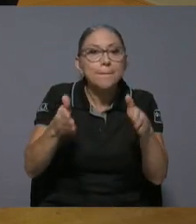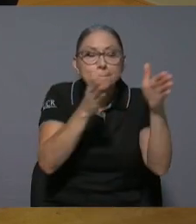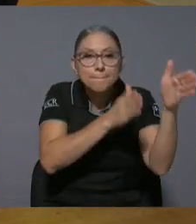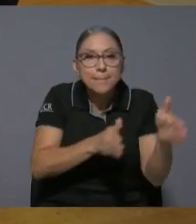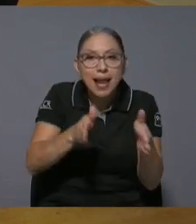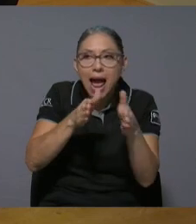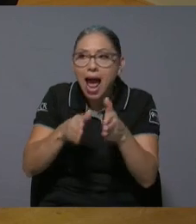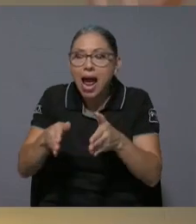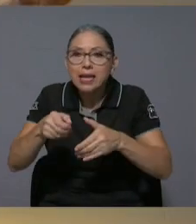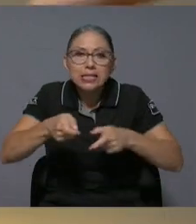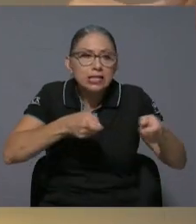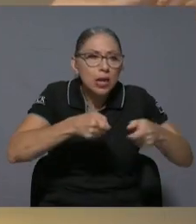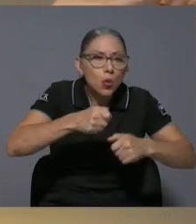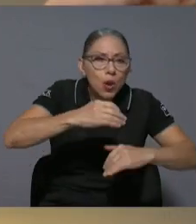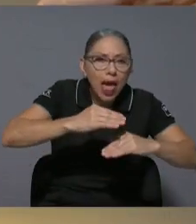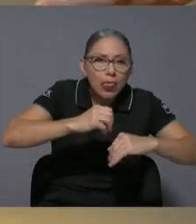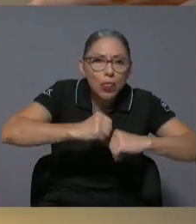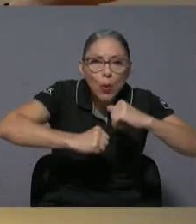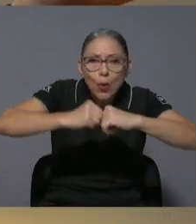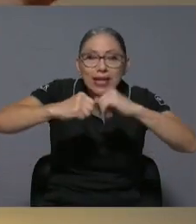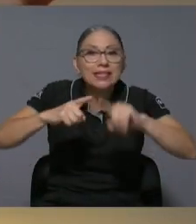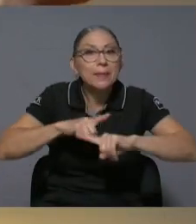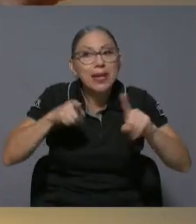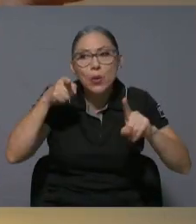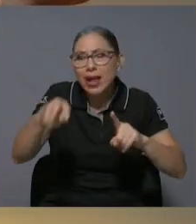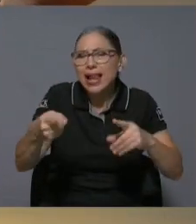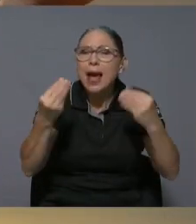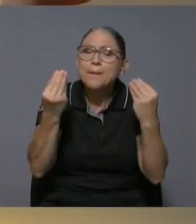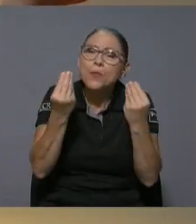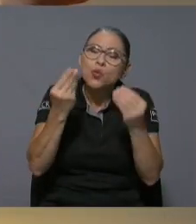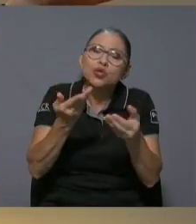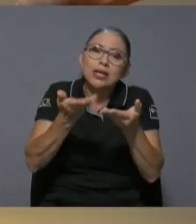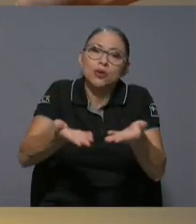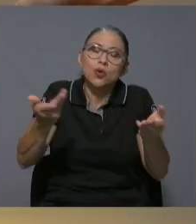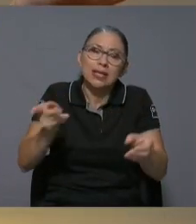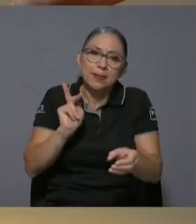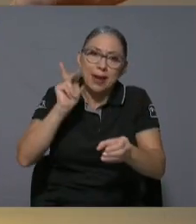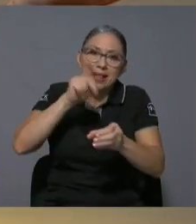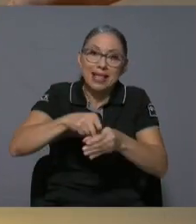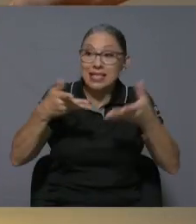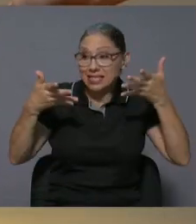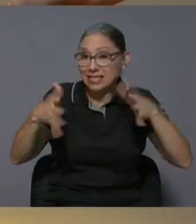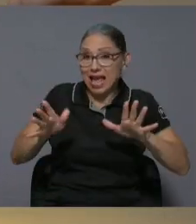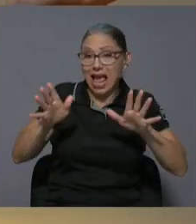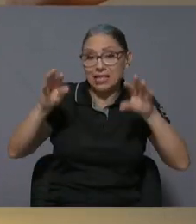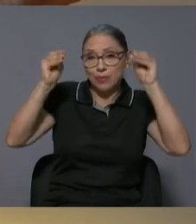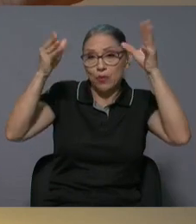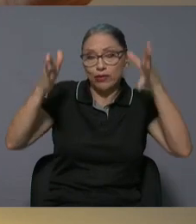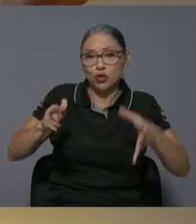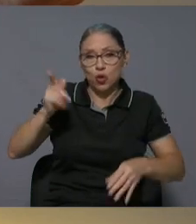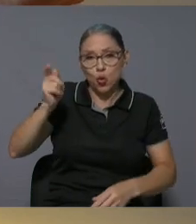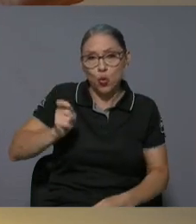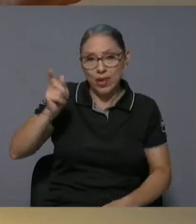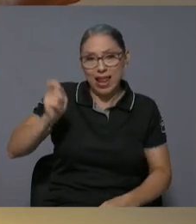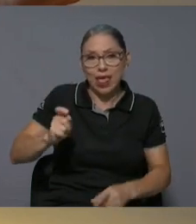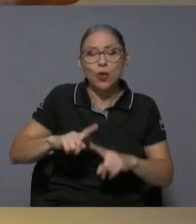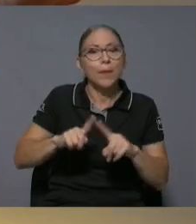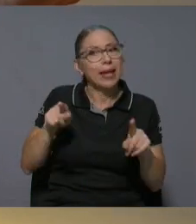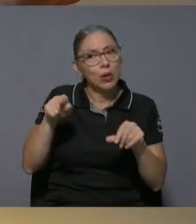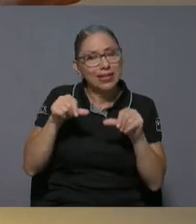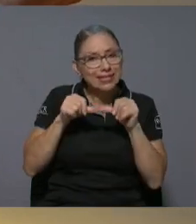reguladores pero ha estado en muchas cosas ya es profesor jubilado pero pero sigue